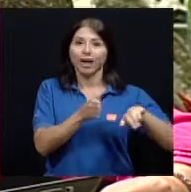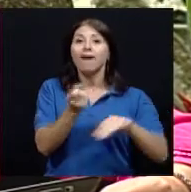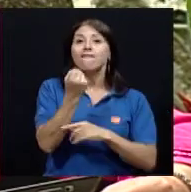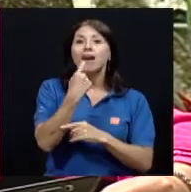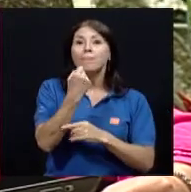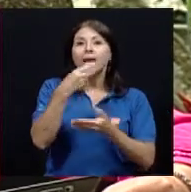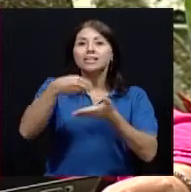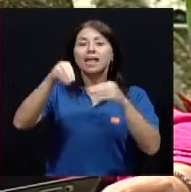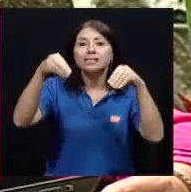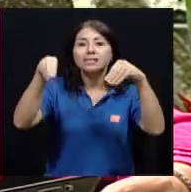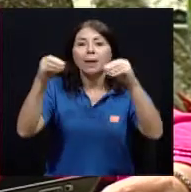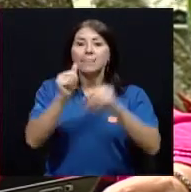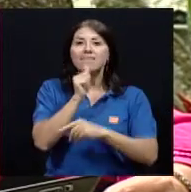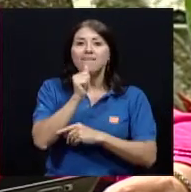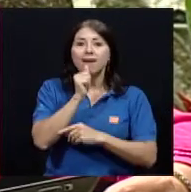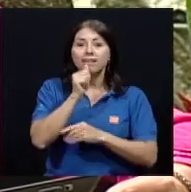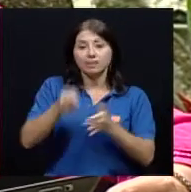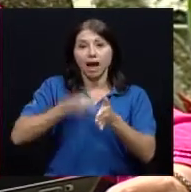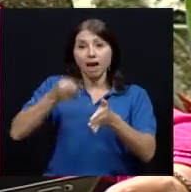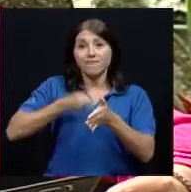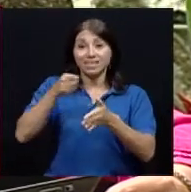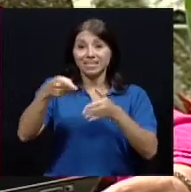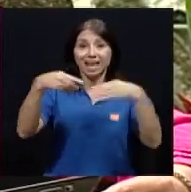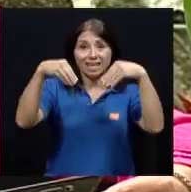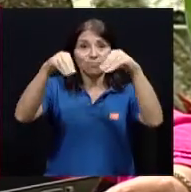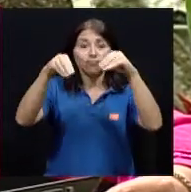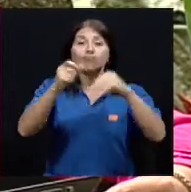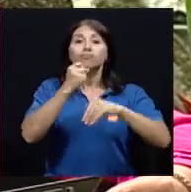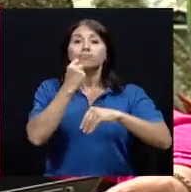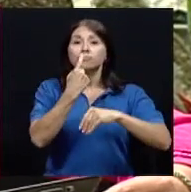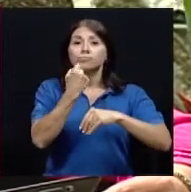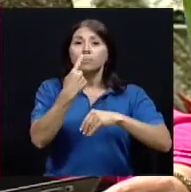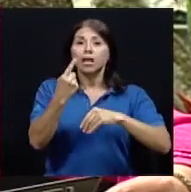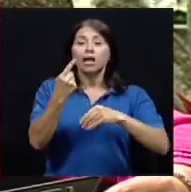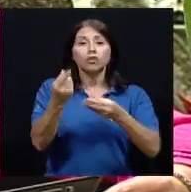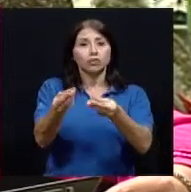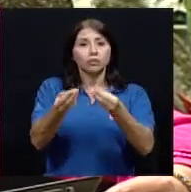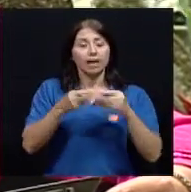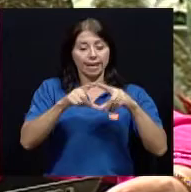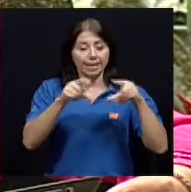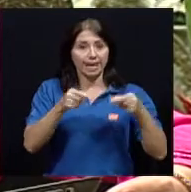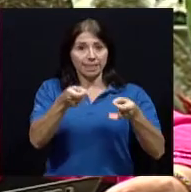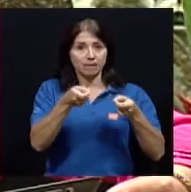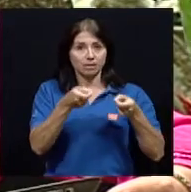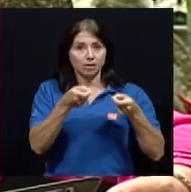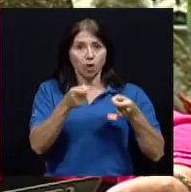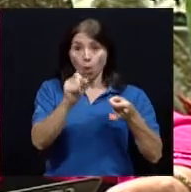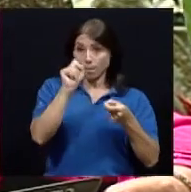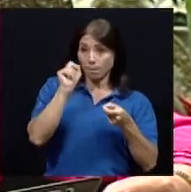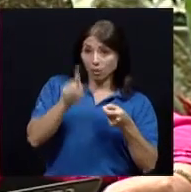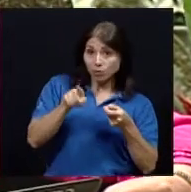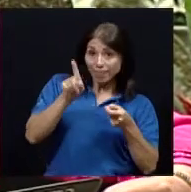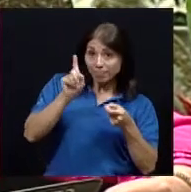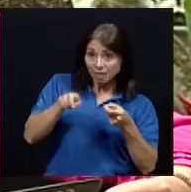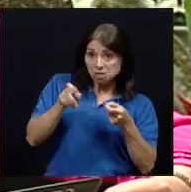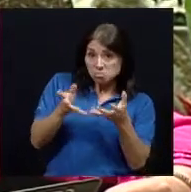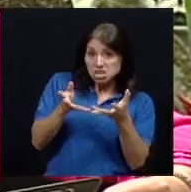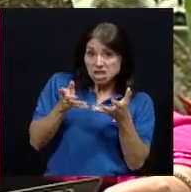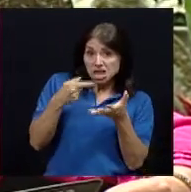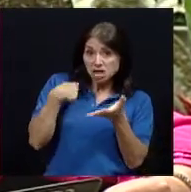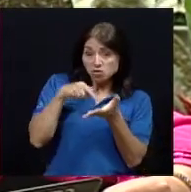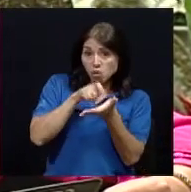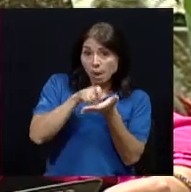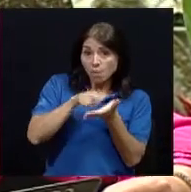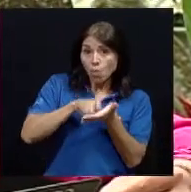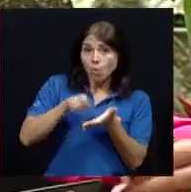o preguntan si queremos etiquetar el medicamento, eso no se debería preguntar, se le debería hacer a todos los productos como tal y si a usted como paciente no se la dan